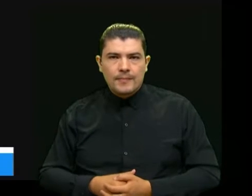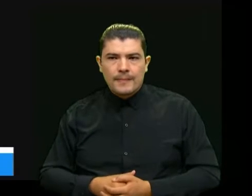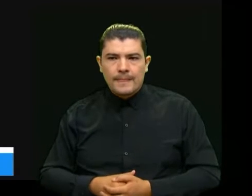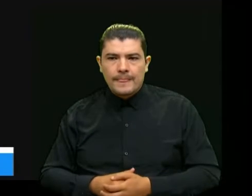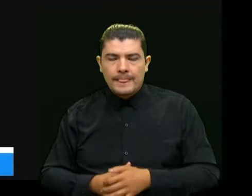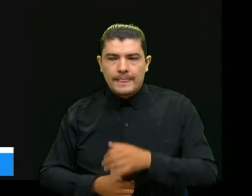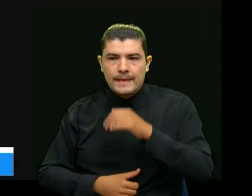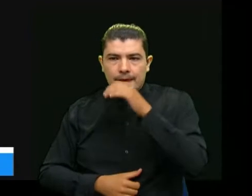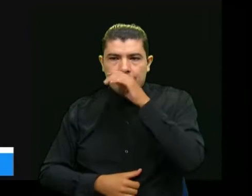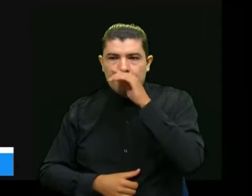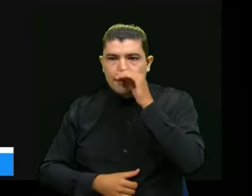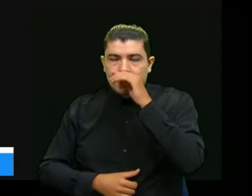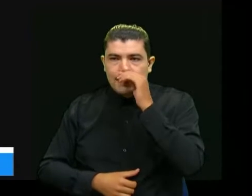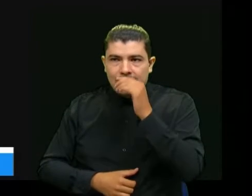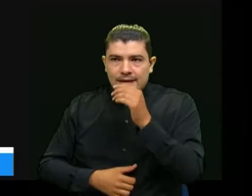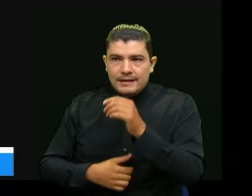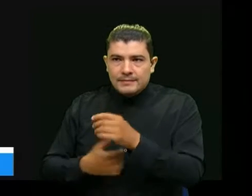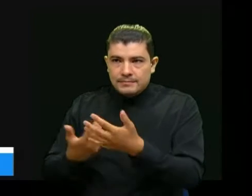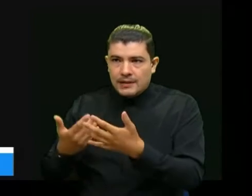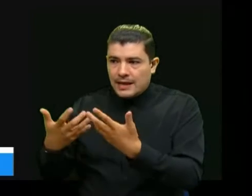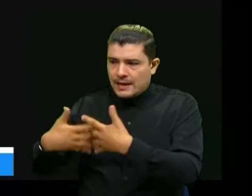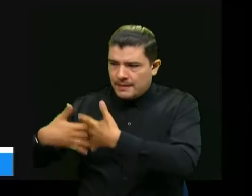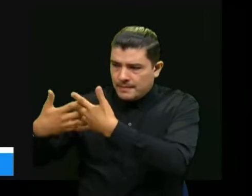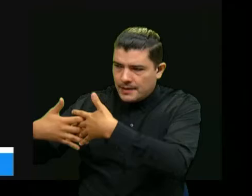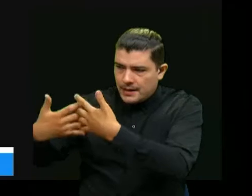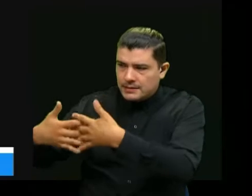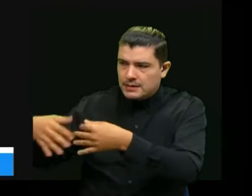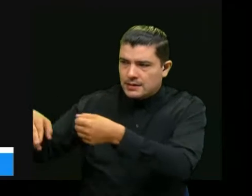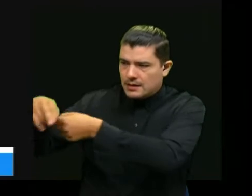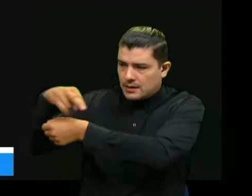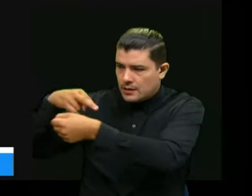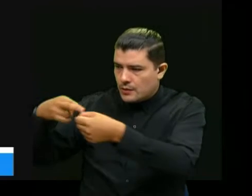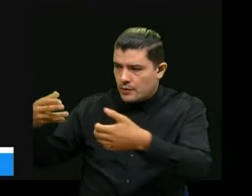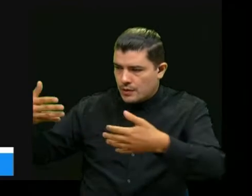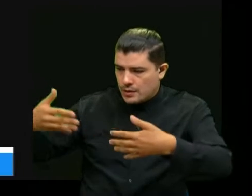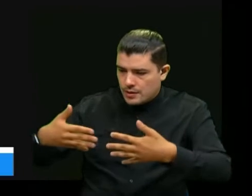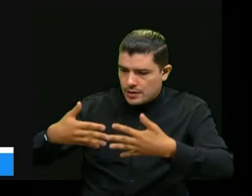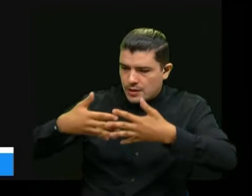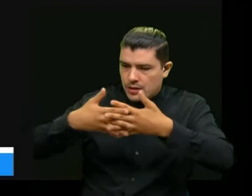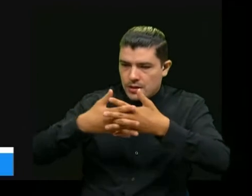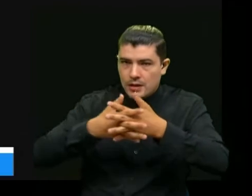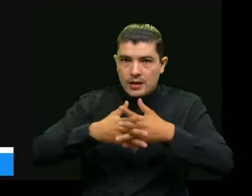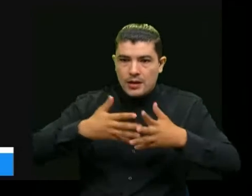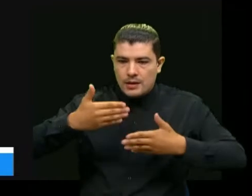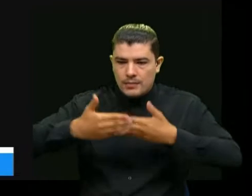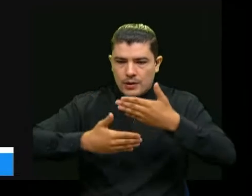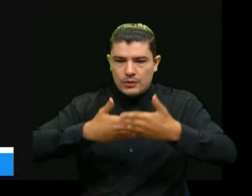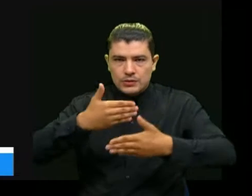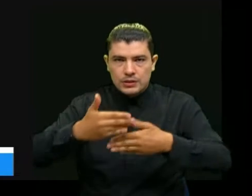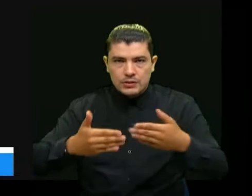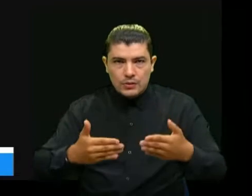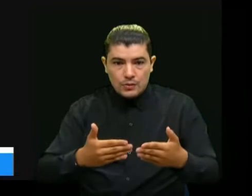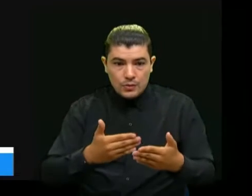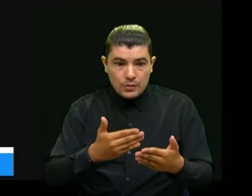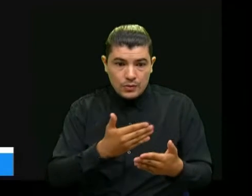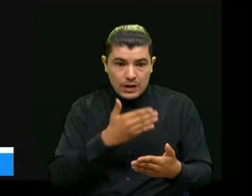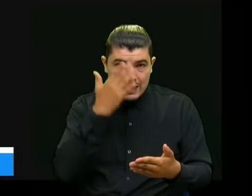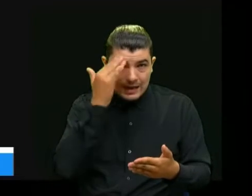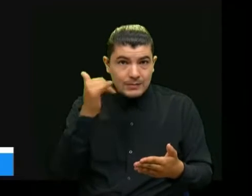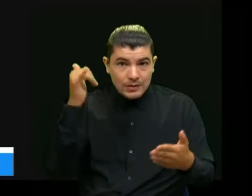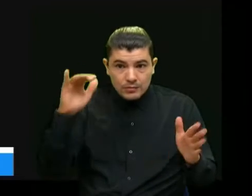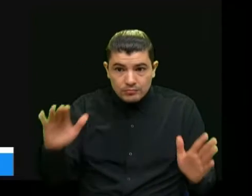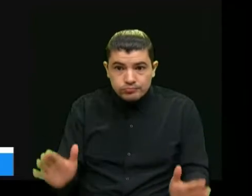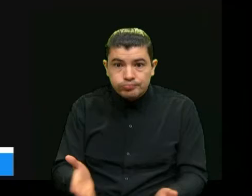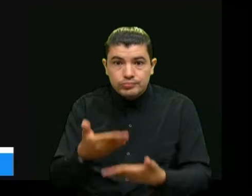trabajo conjunto con el sector empresarial de nuestra región el proceso de reactivación económica va avanzando pero